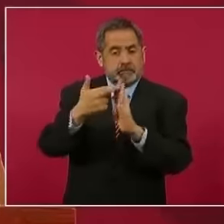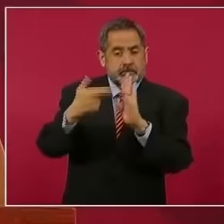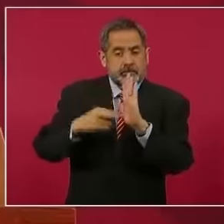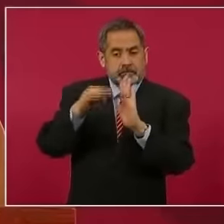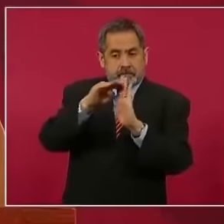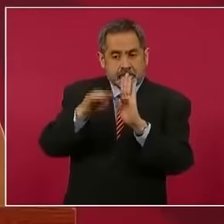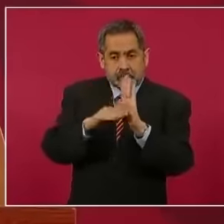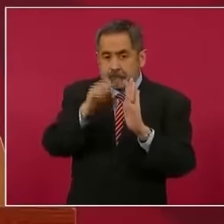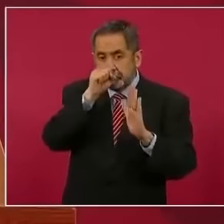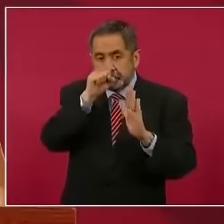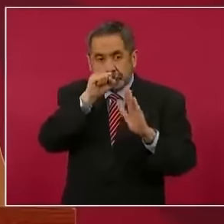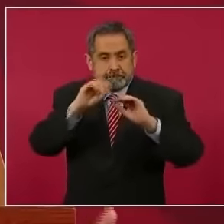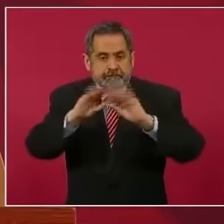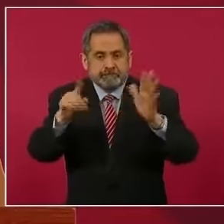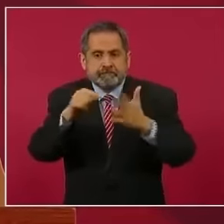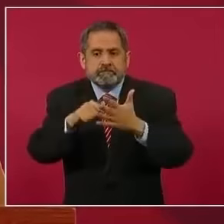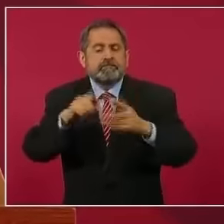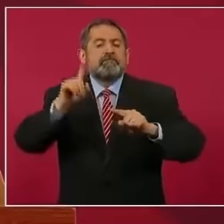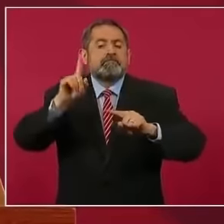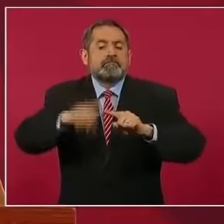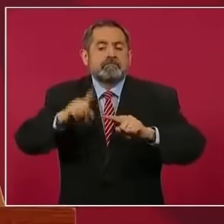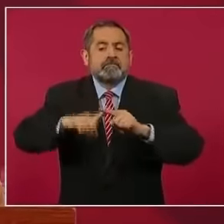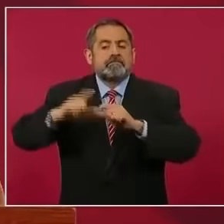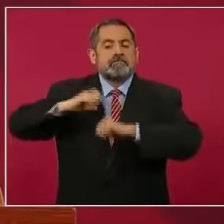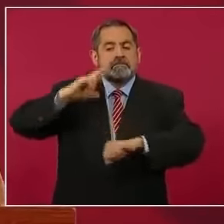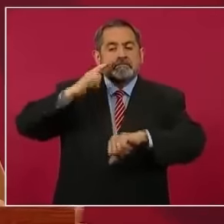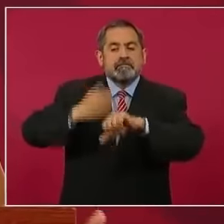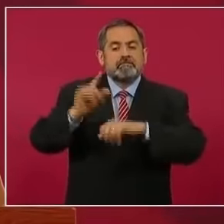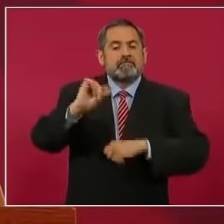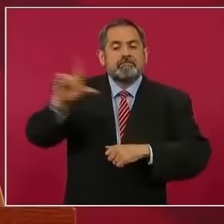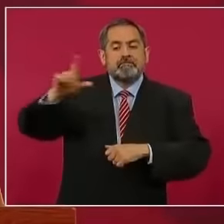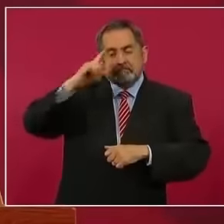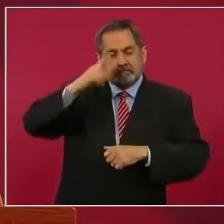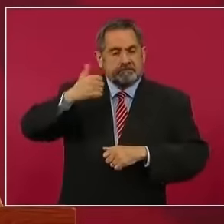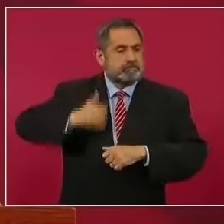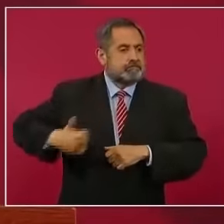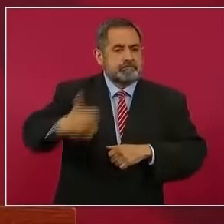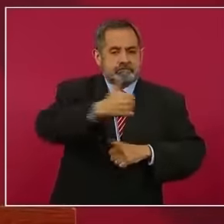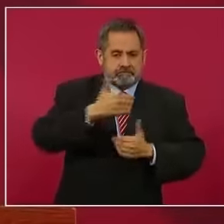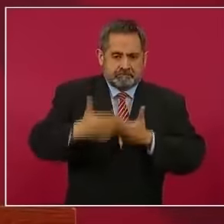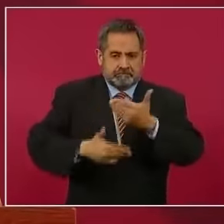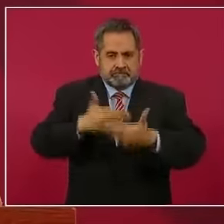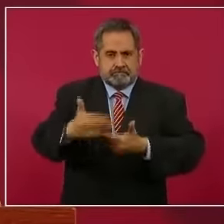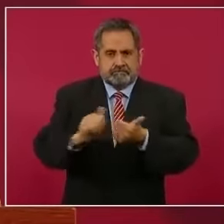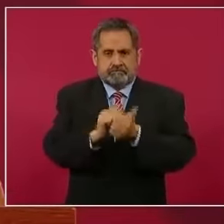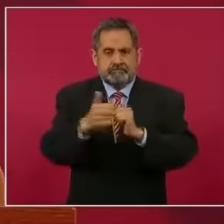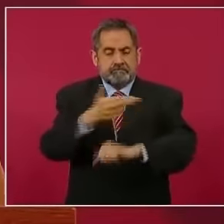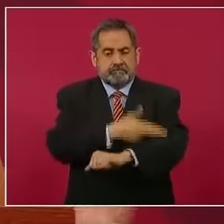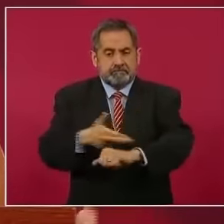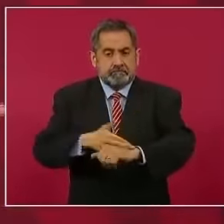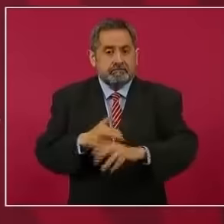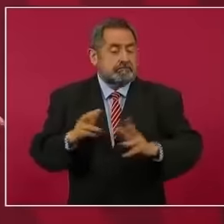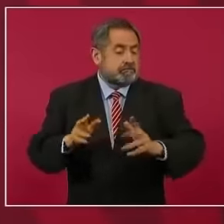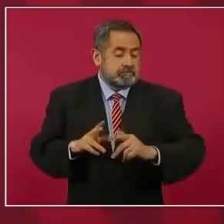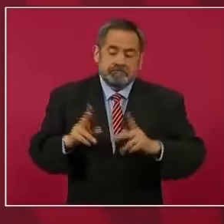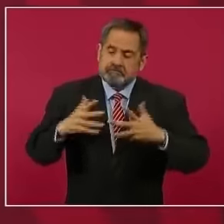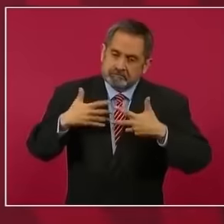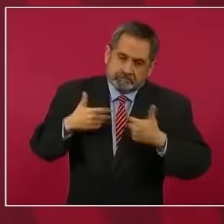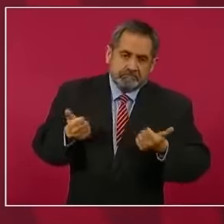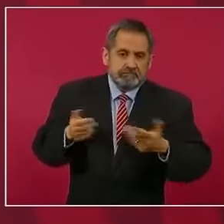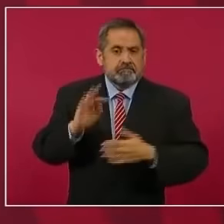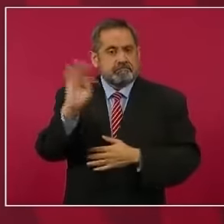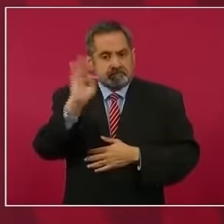se establece claramente quiénes son las autoridades responsables de cada uno de los procesos. A veces, y yo lo entiendo,